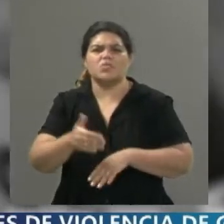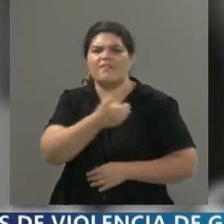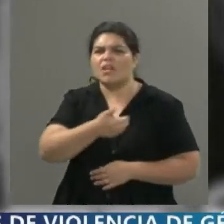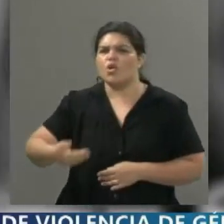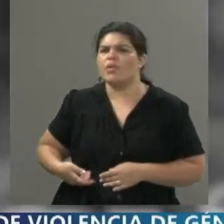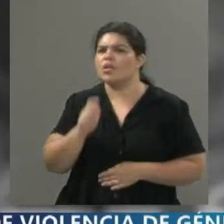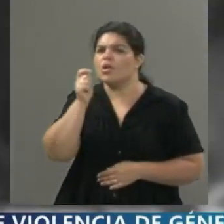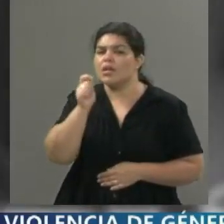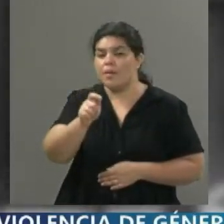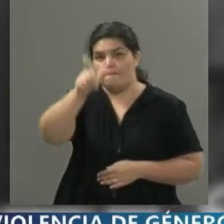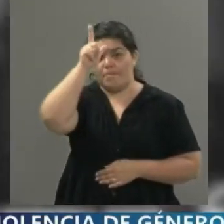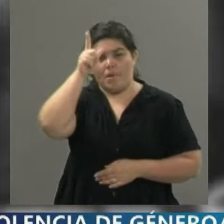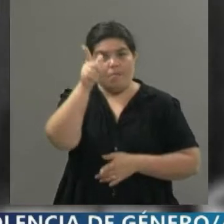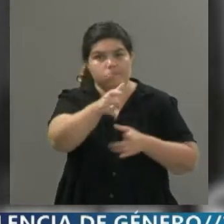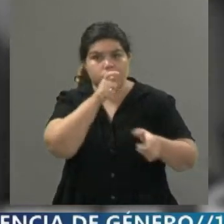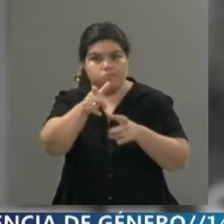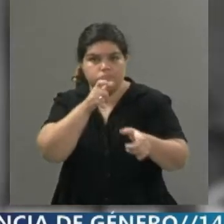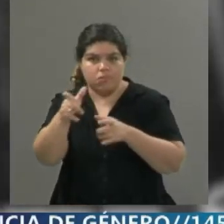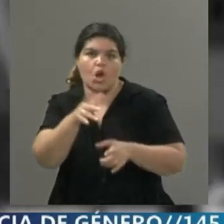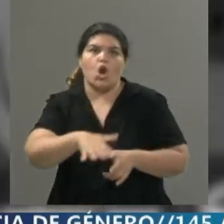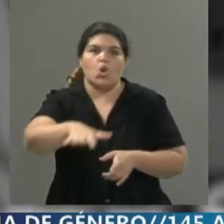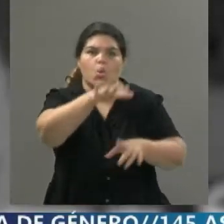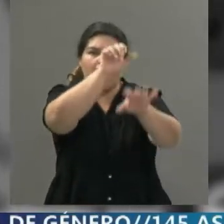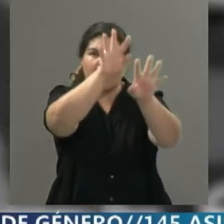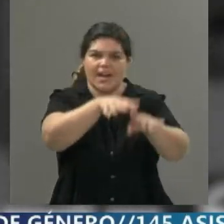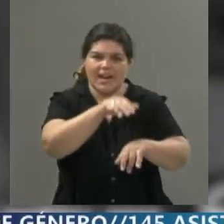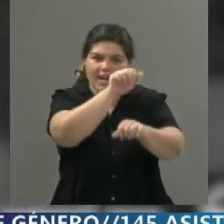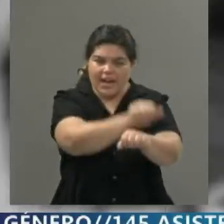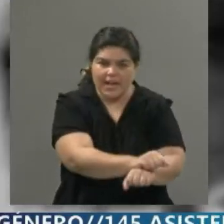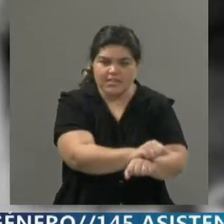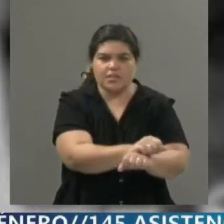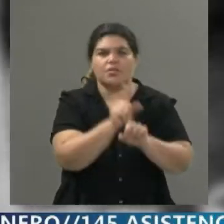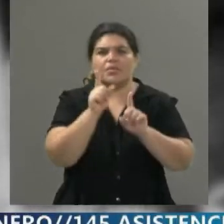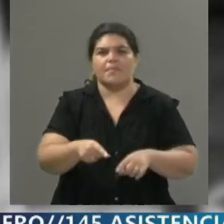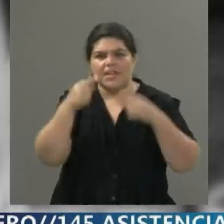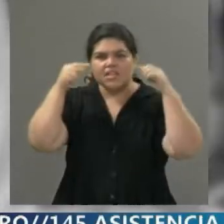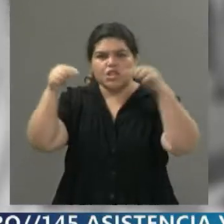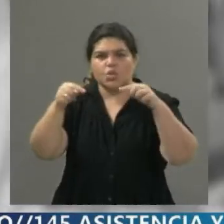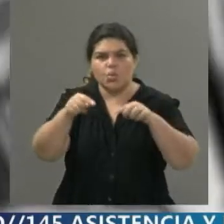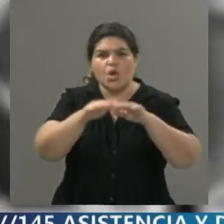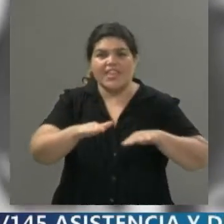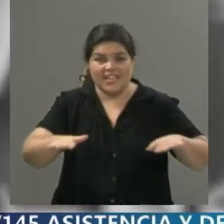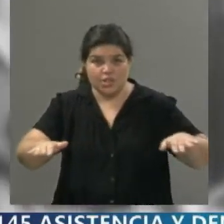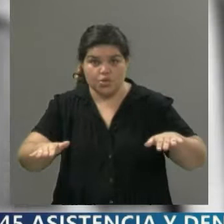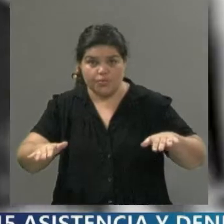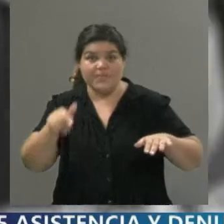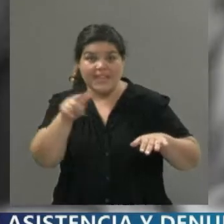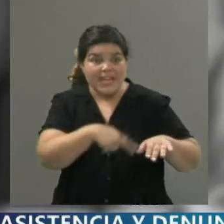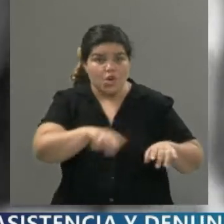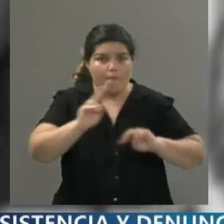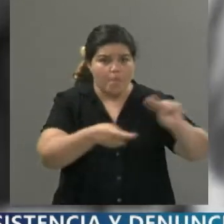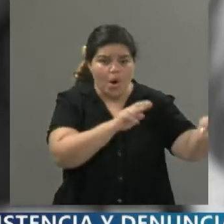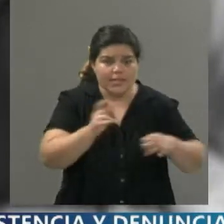lugares de detención, en cárceles como salidas o en los institutos de menores también. Y la segunda causa de muerte son los